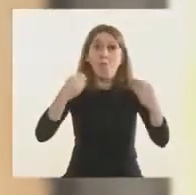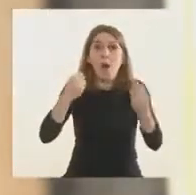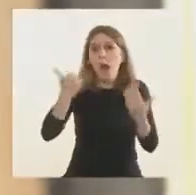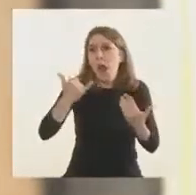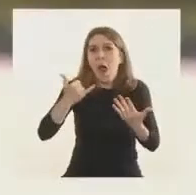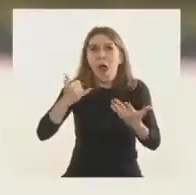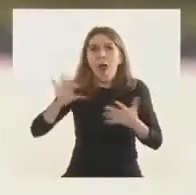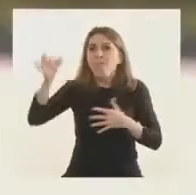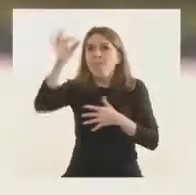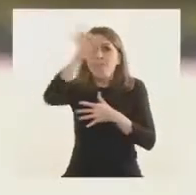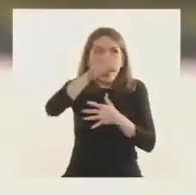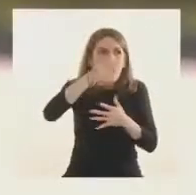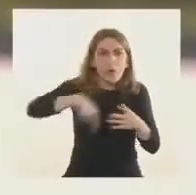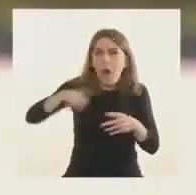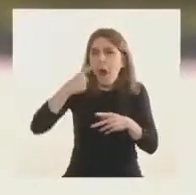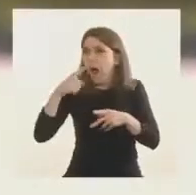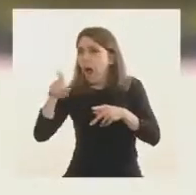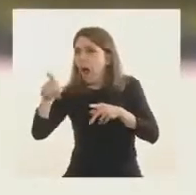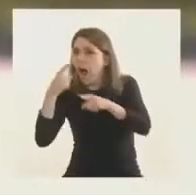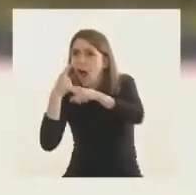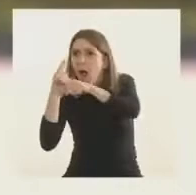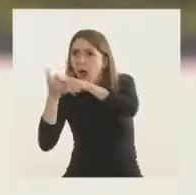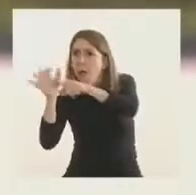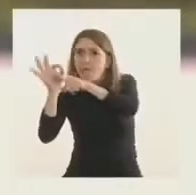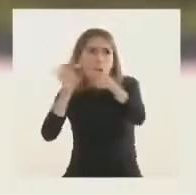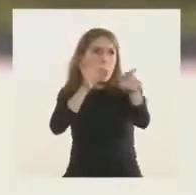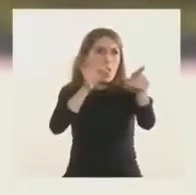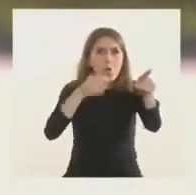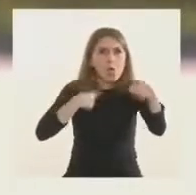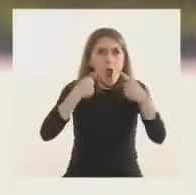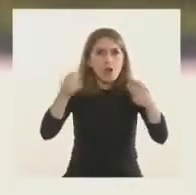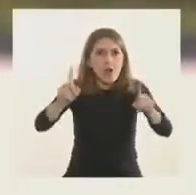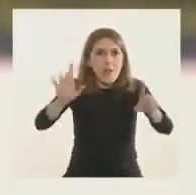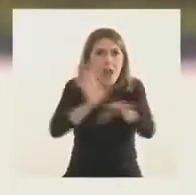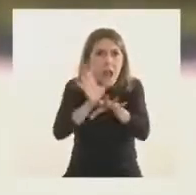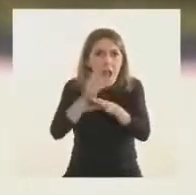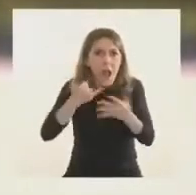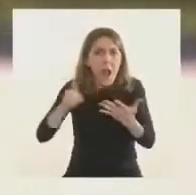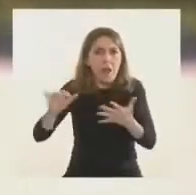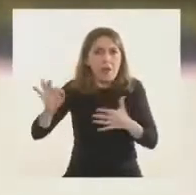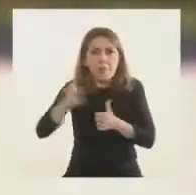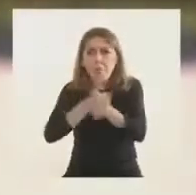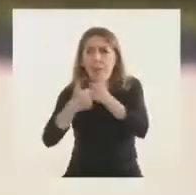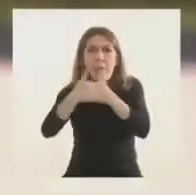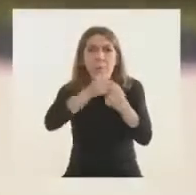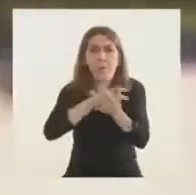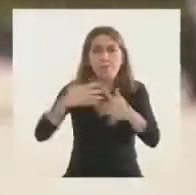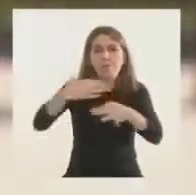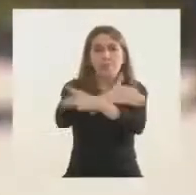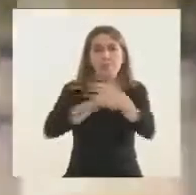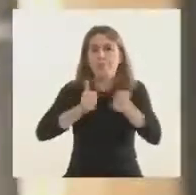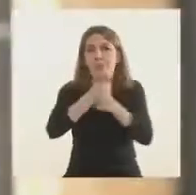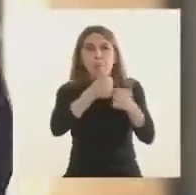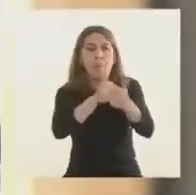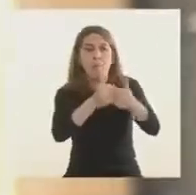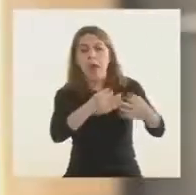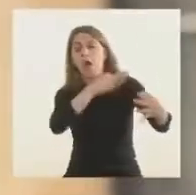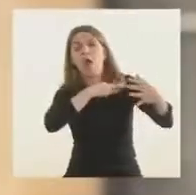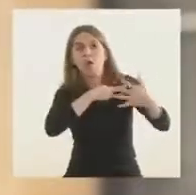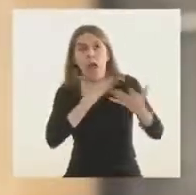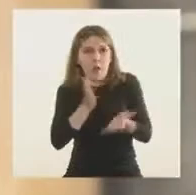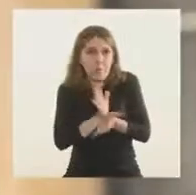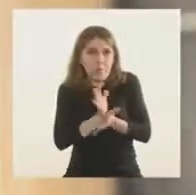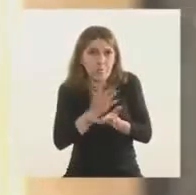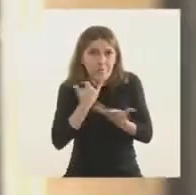humana y que pueda hacer tanto daño a la vista humana, ¿no? A la vida humana. Cuando todo esto